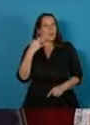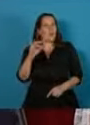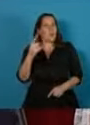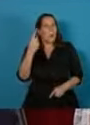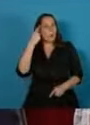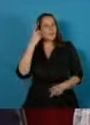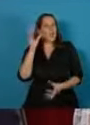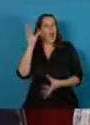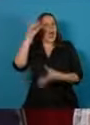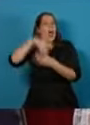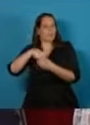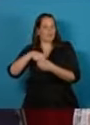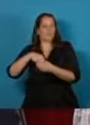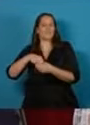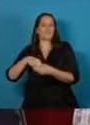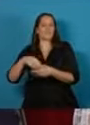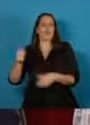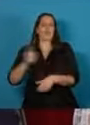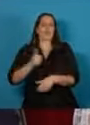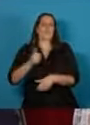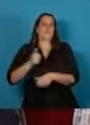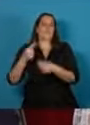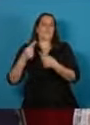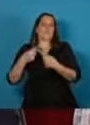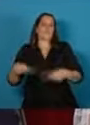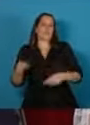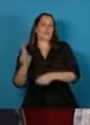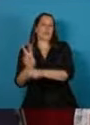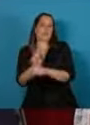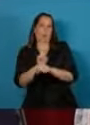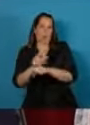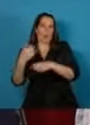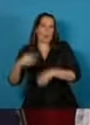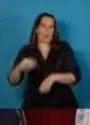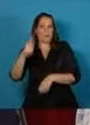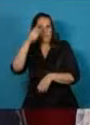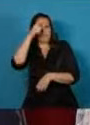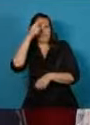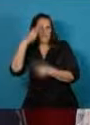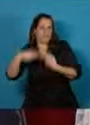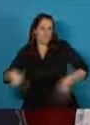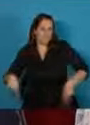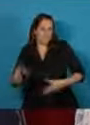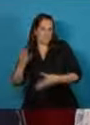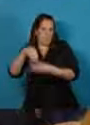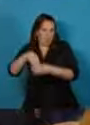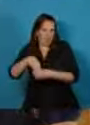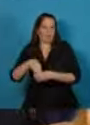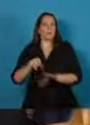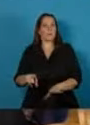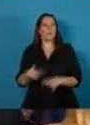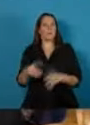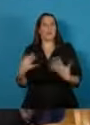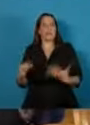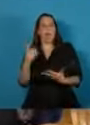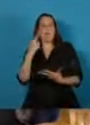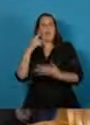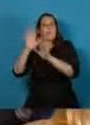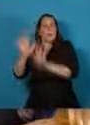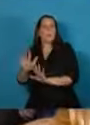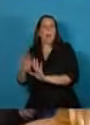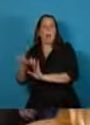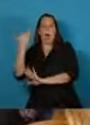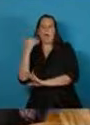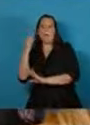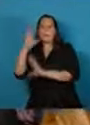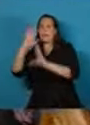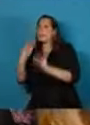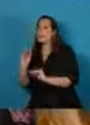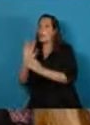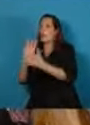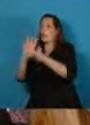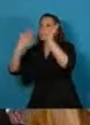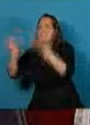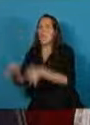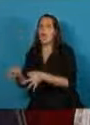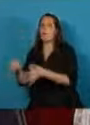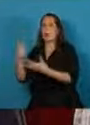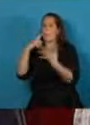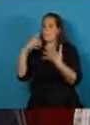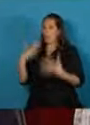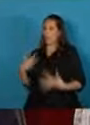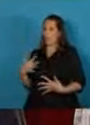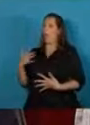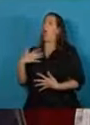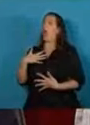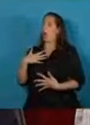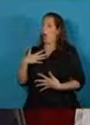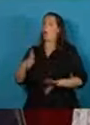para eso tienen que estar capacitadas y equipadas alistadas y adiestradas para el cumplimiento de su